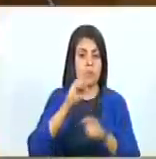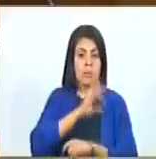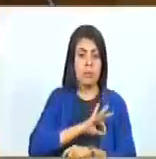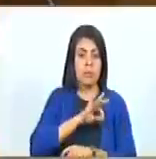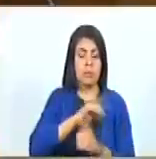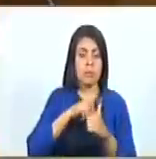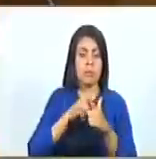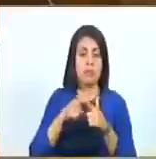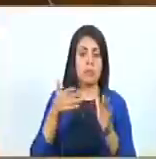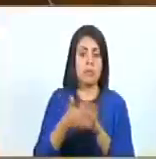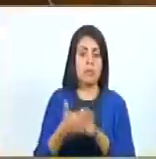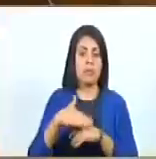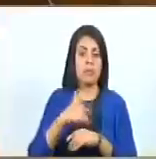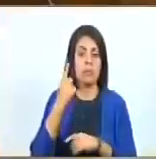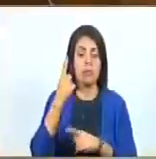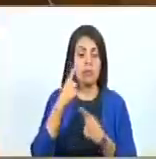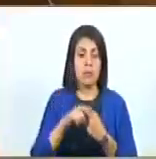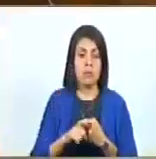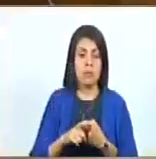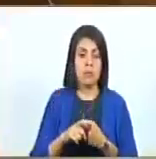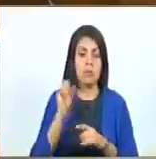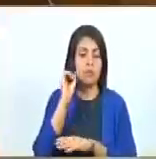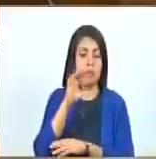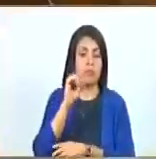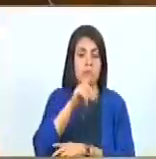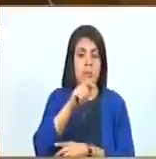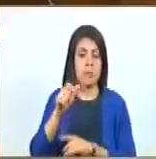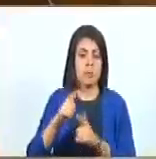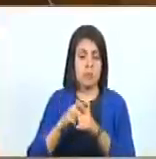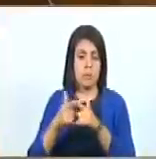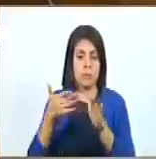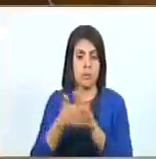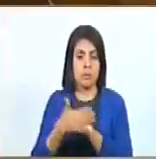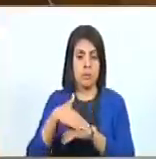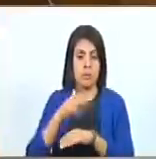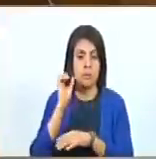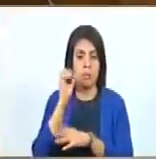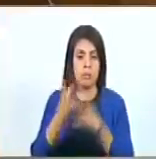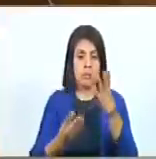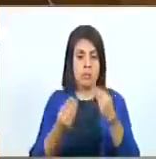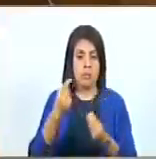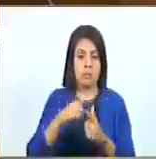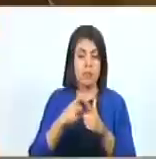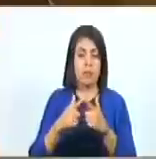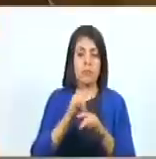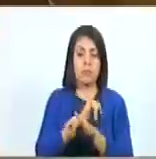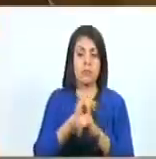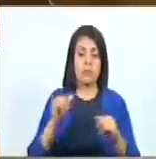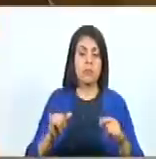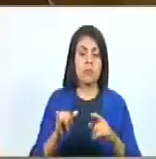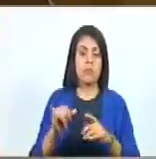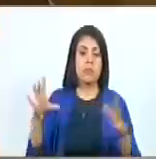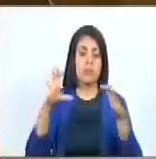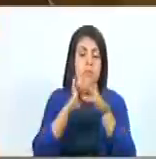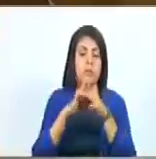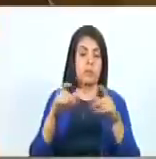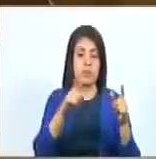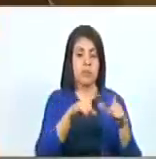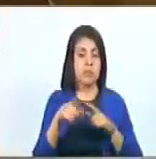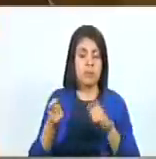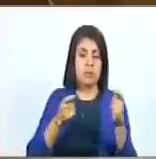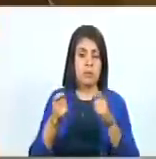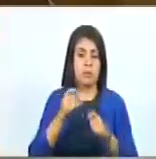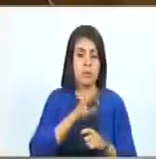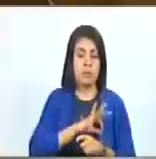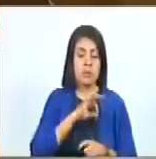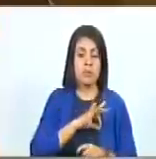Social son 1. Asamblea de Ciudadanos y Ciudadanos del Consejo Comunal. 2. La Unidad de Contraloría Social